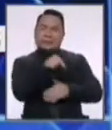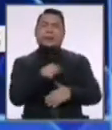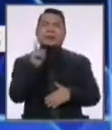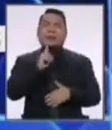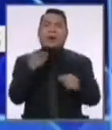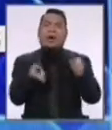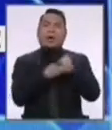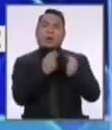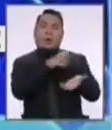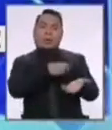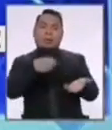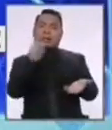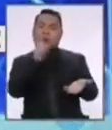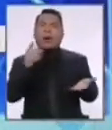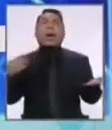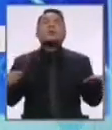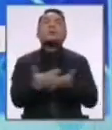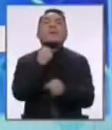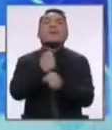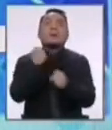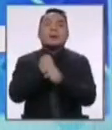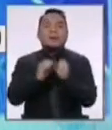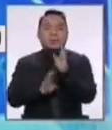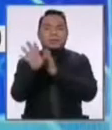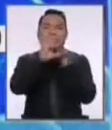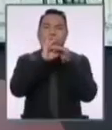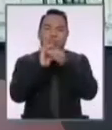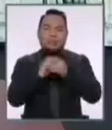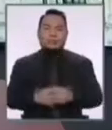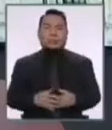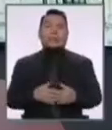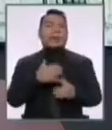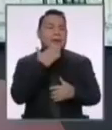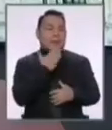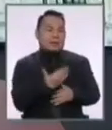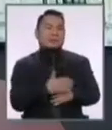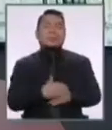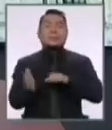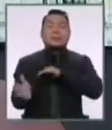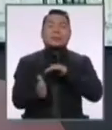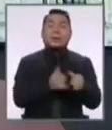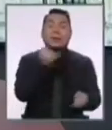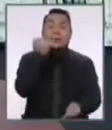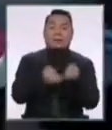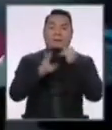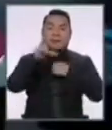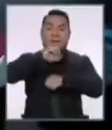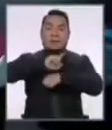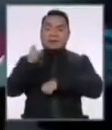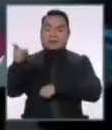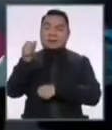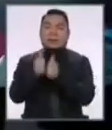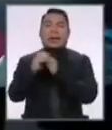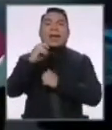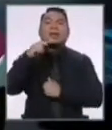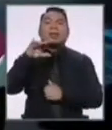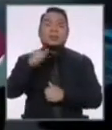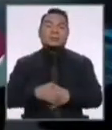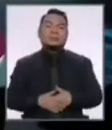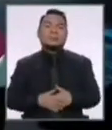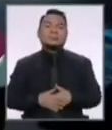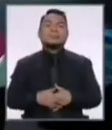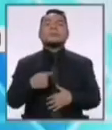lapidando fondos generando chamba. Así vamos a salir todos juntos adelante. Tiempo. Cierre de 30 segundos candidato César Acuña.